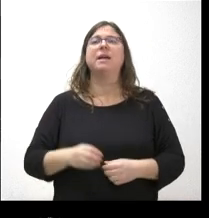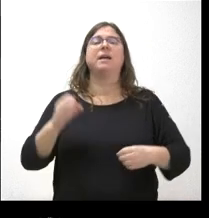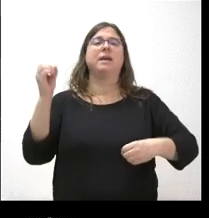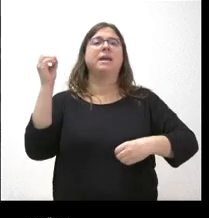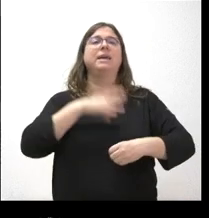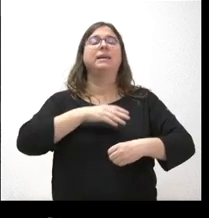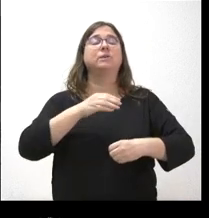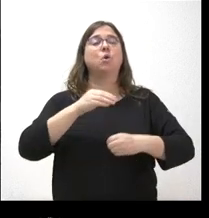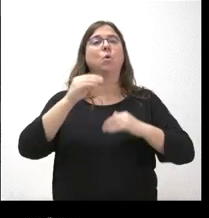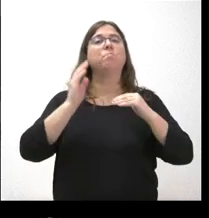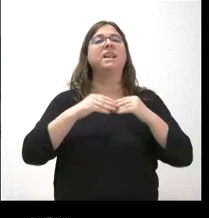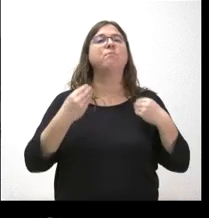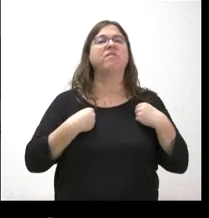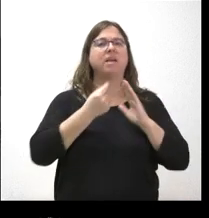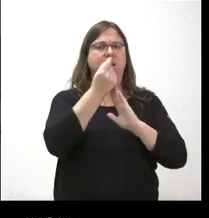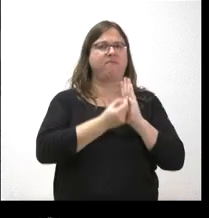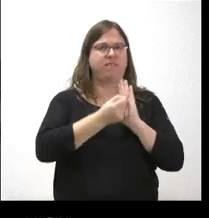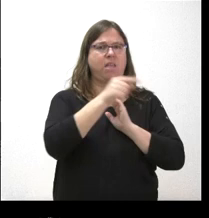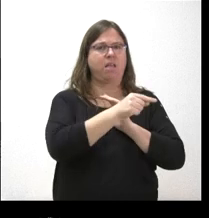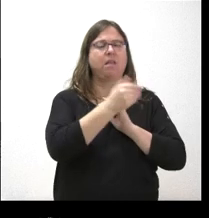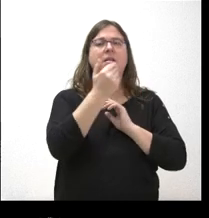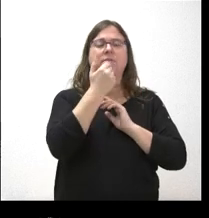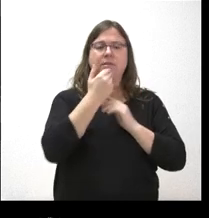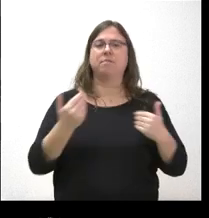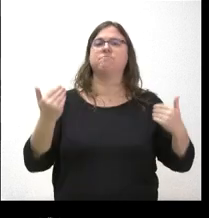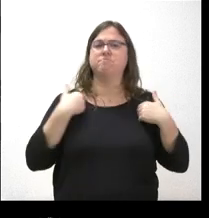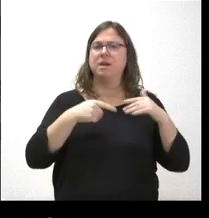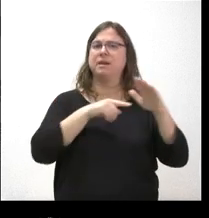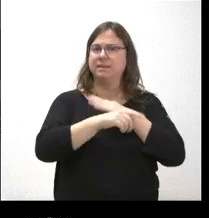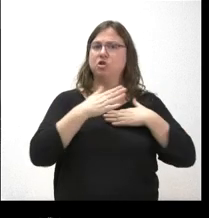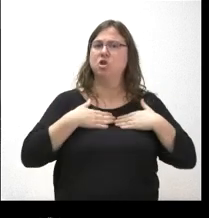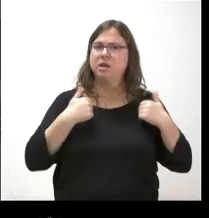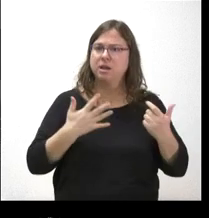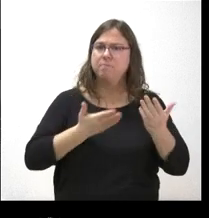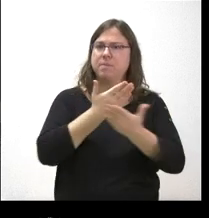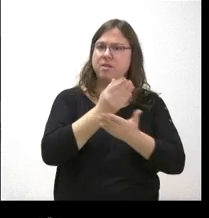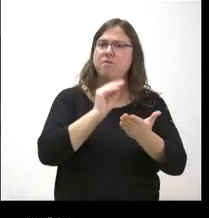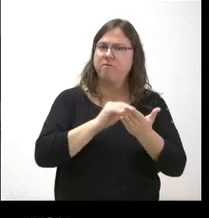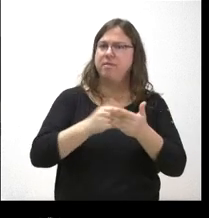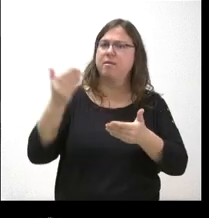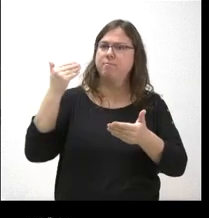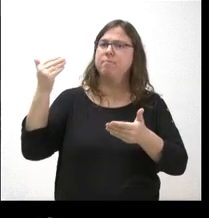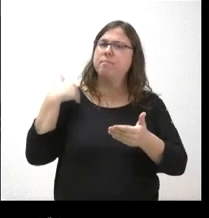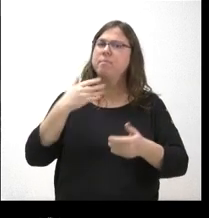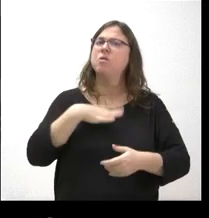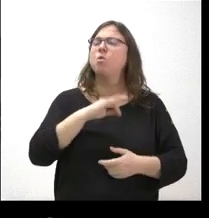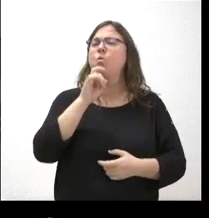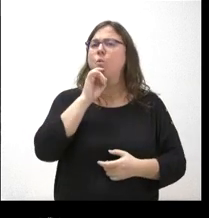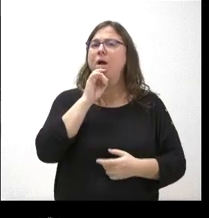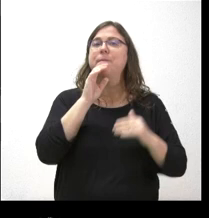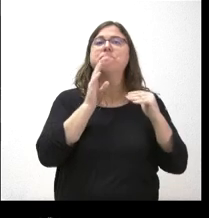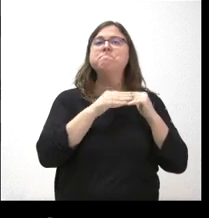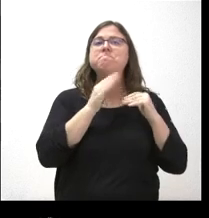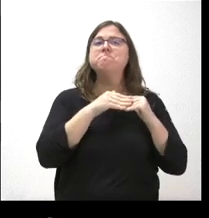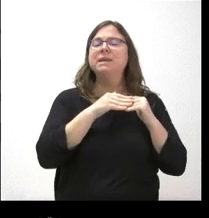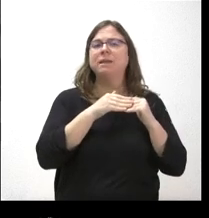Ayer ya se nos avanzó que Castilla y León va a pedir esta gestión, como se ha pedido en varias ocasiones anteriormente. Un poco que nos comentara cuáles son los mínimos que